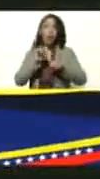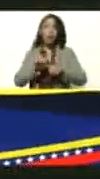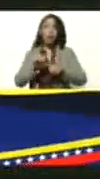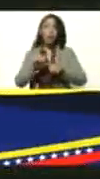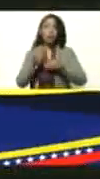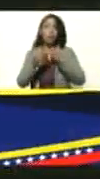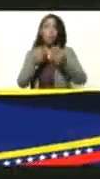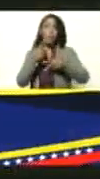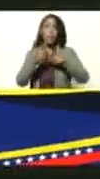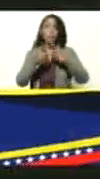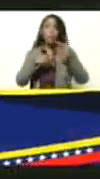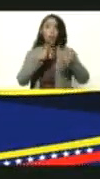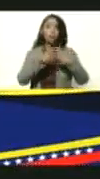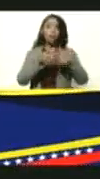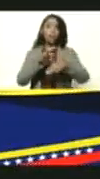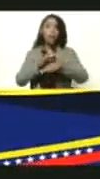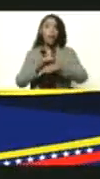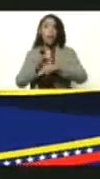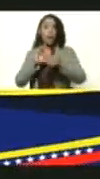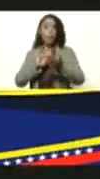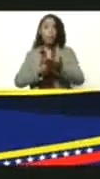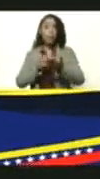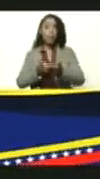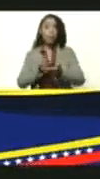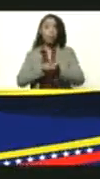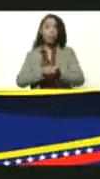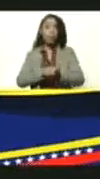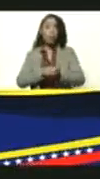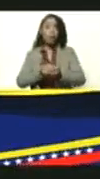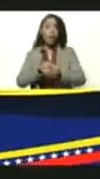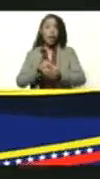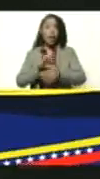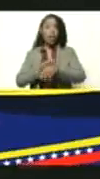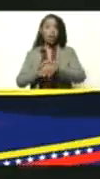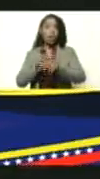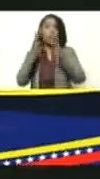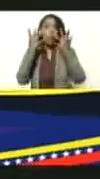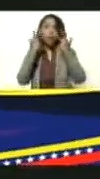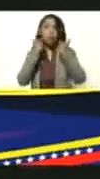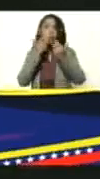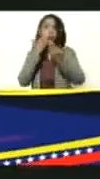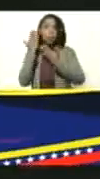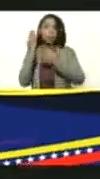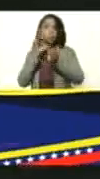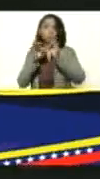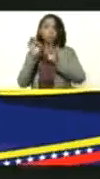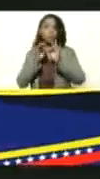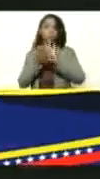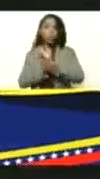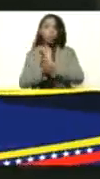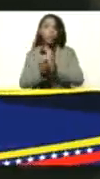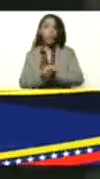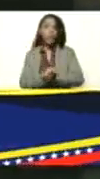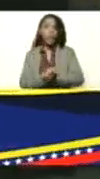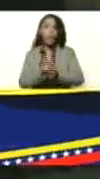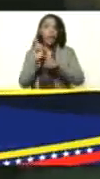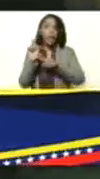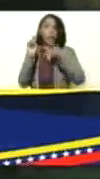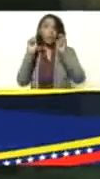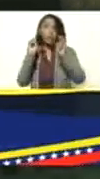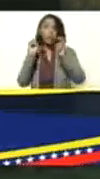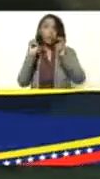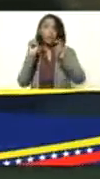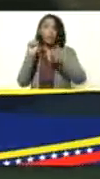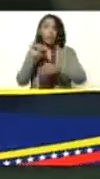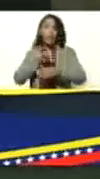carne, como nos explicaba la veterinaria. Es correcto, presidente, y lo importante es que el contenido graso de la